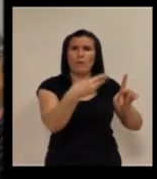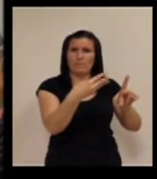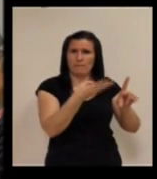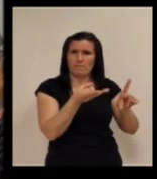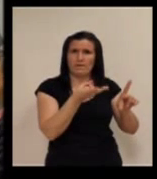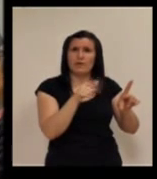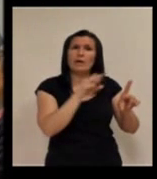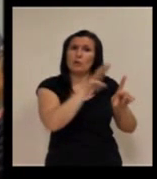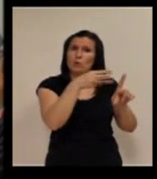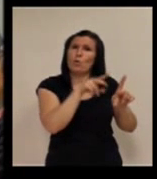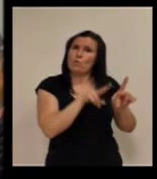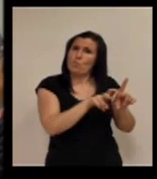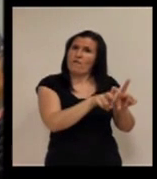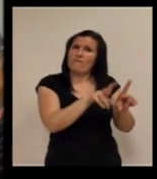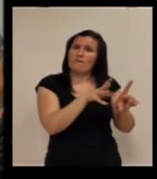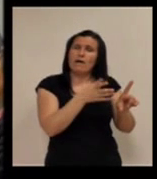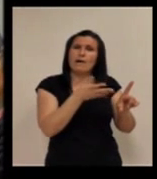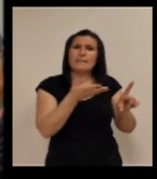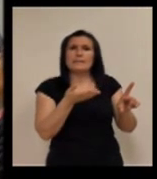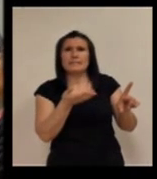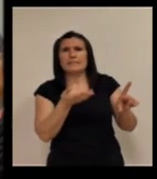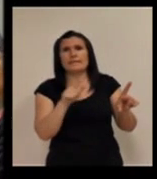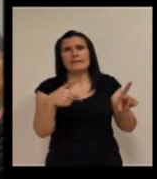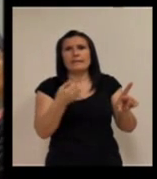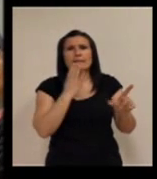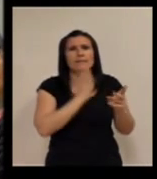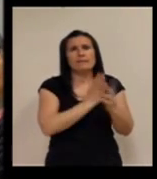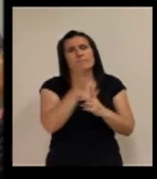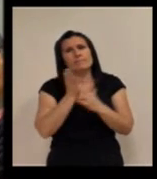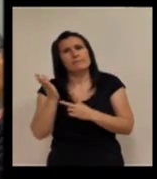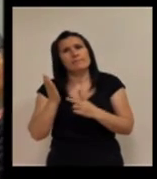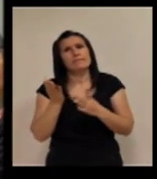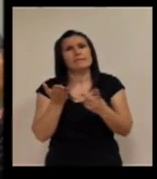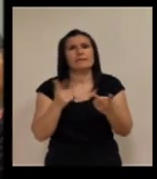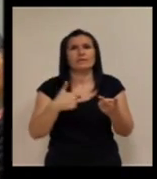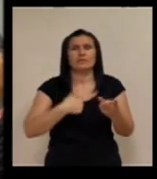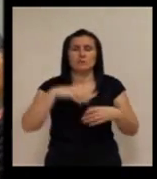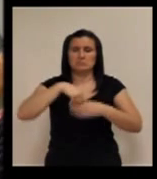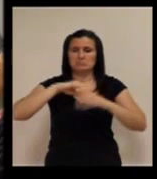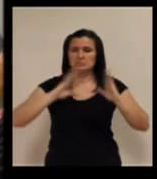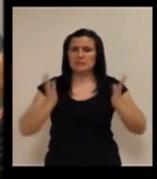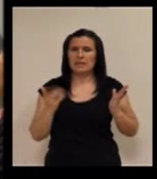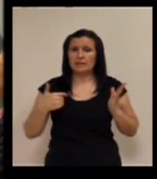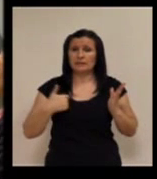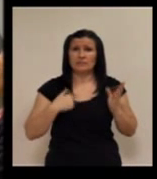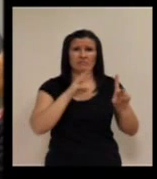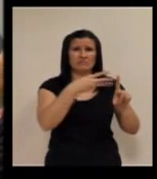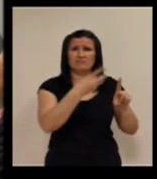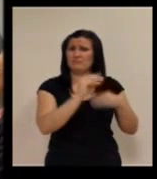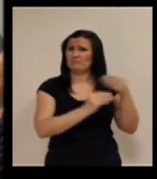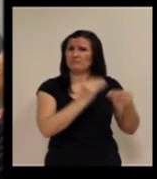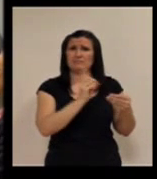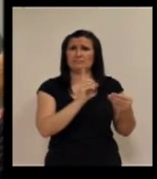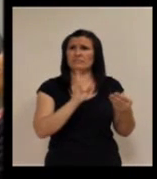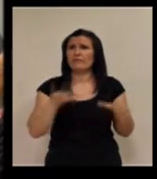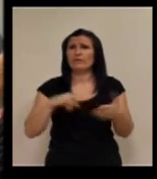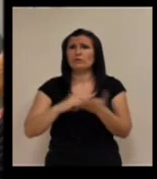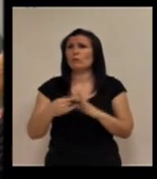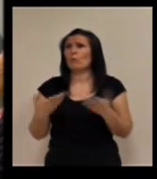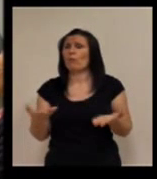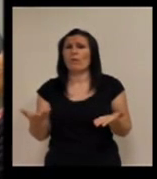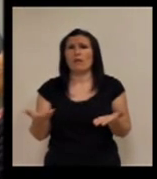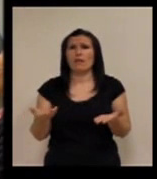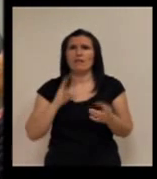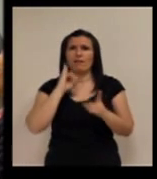que es una vía nueva, entonces, bueno, pues tienen que dividir los canales y entonces estoy yo en mi casa que ni vía web ni nada. Solución,